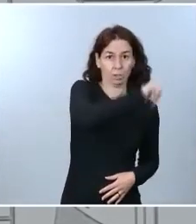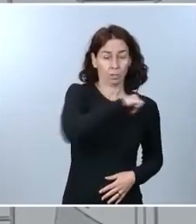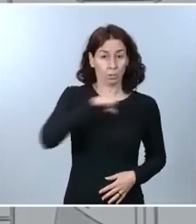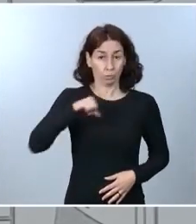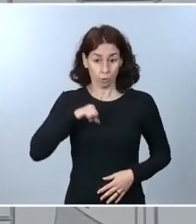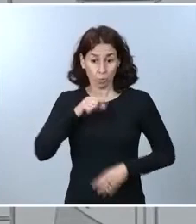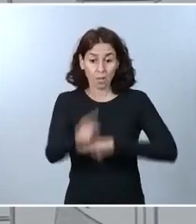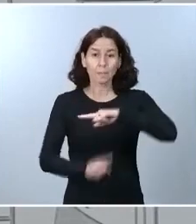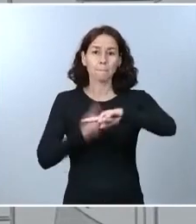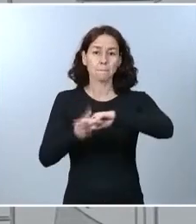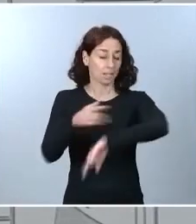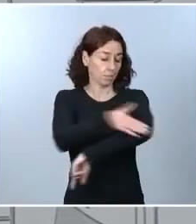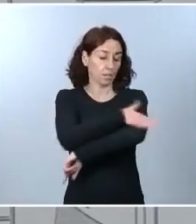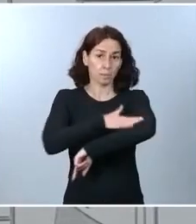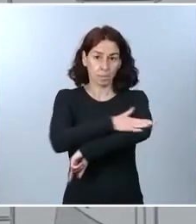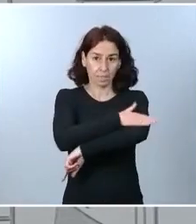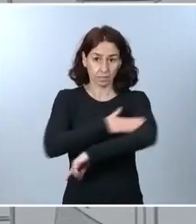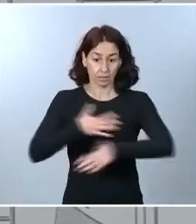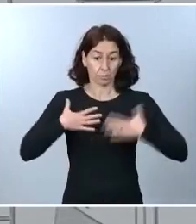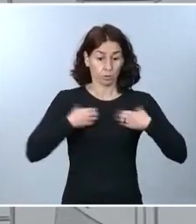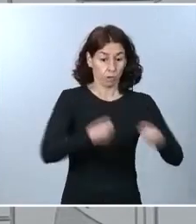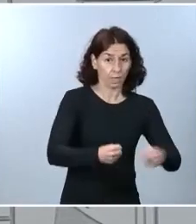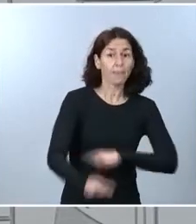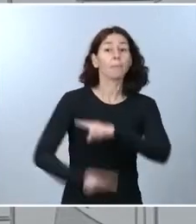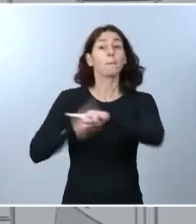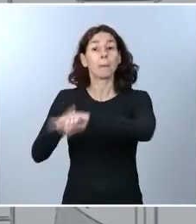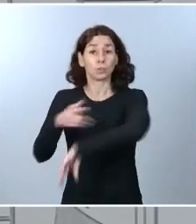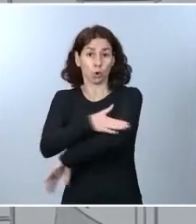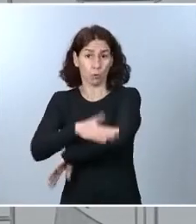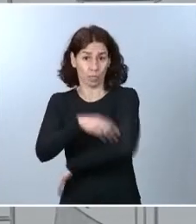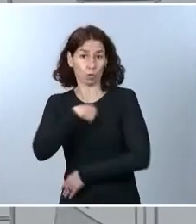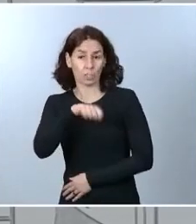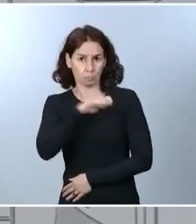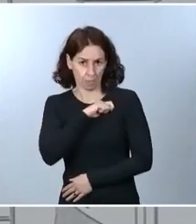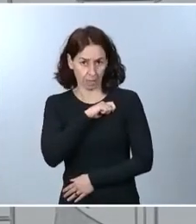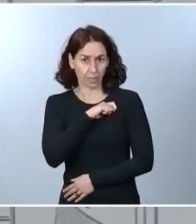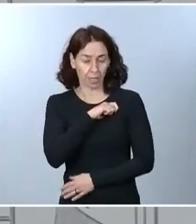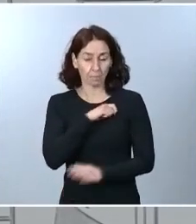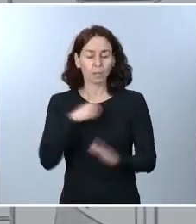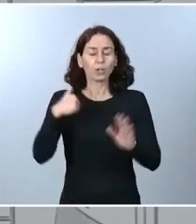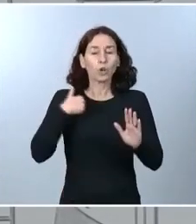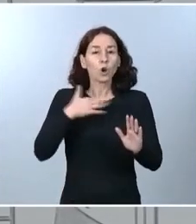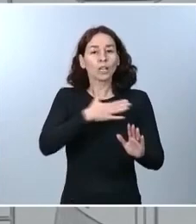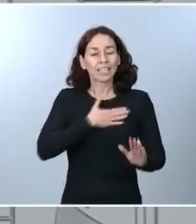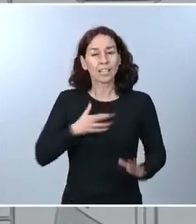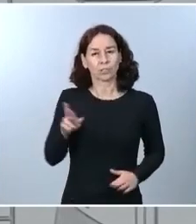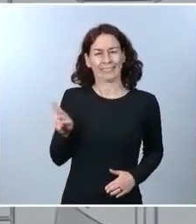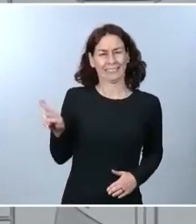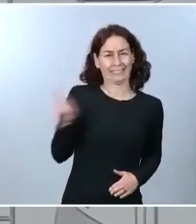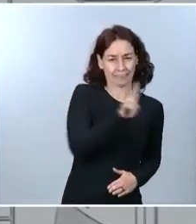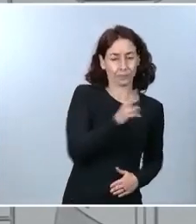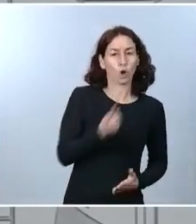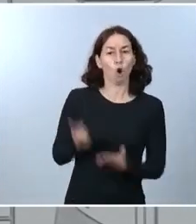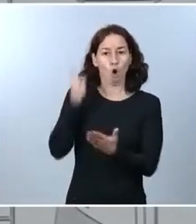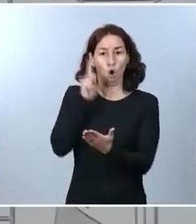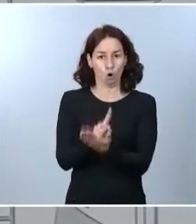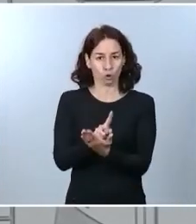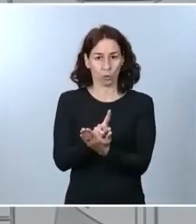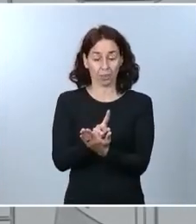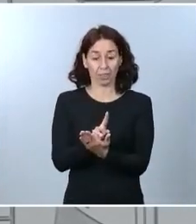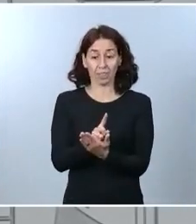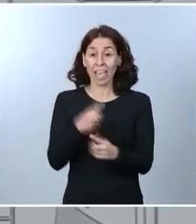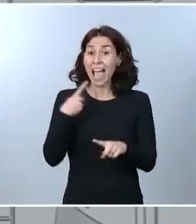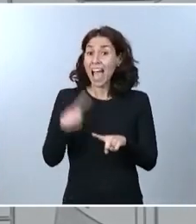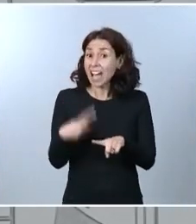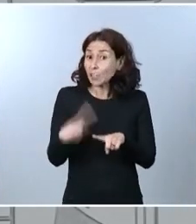de España, pero me gustaría volver a apelar a la última parte de mi intervención. hay cosas que no es necesario que tengan